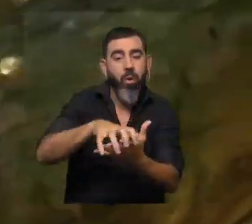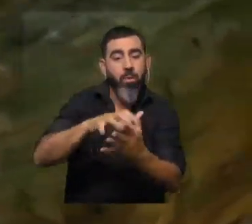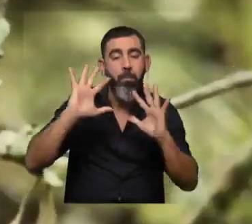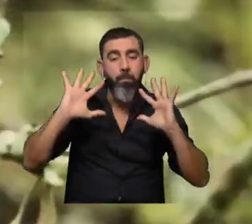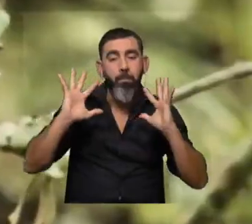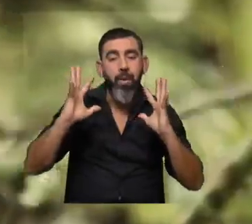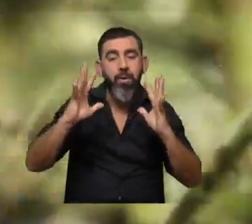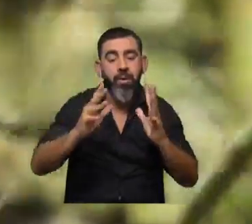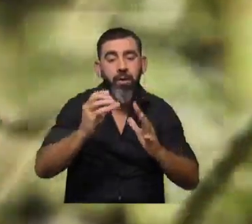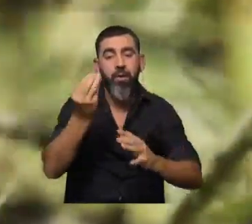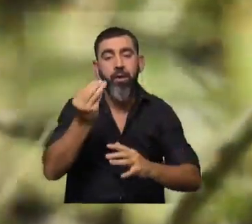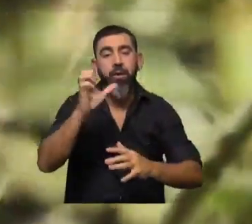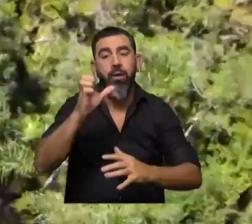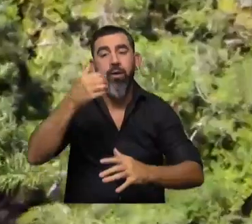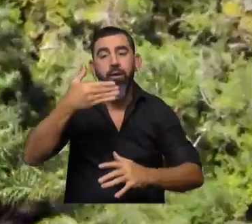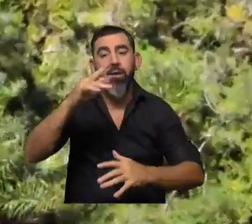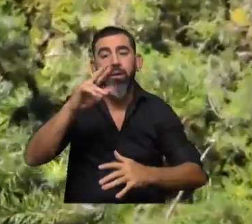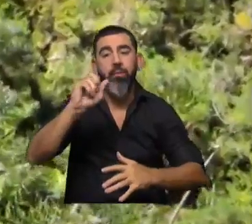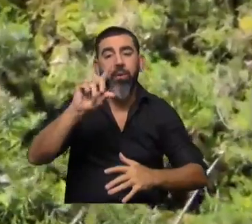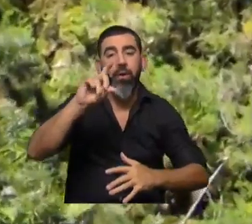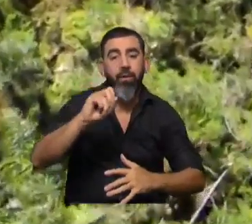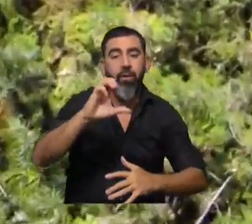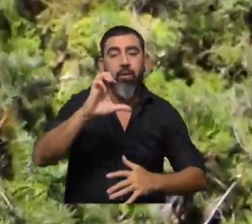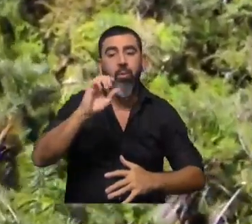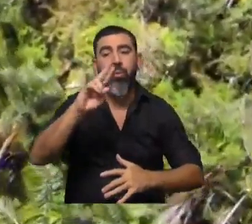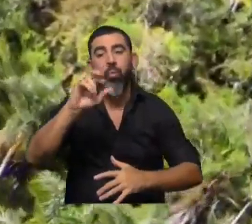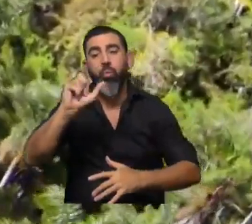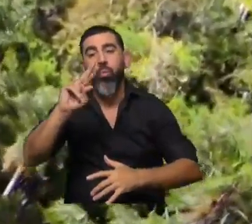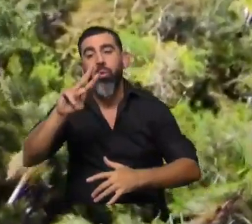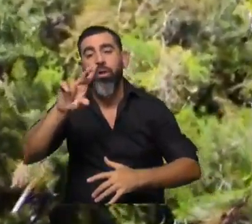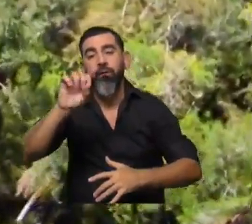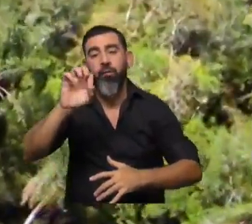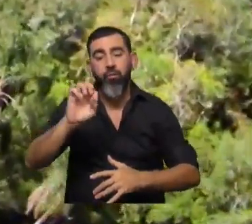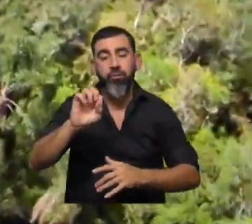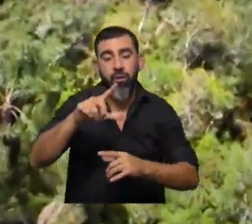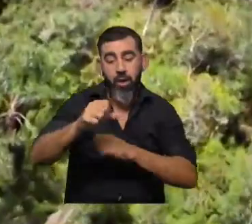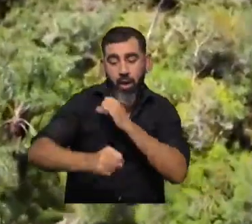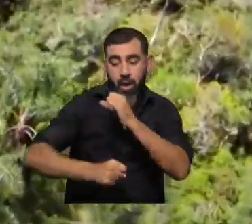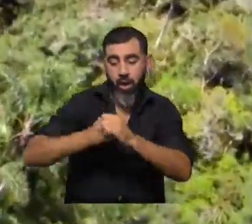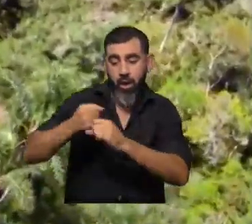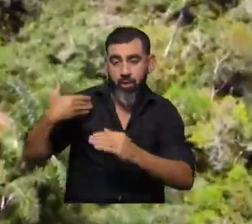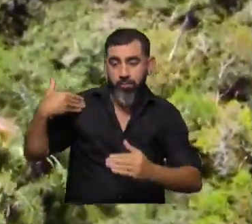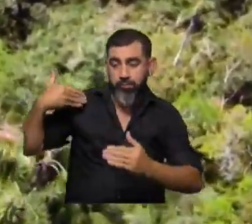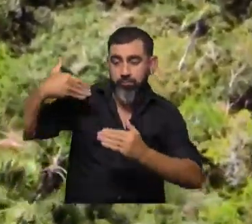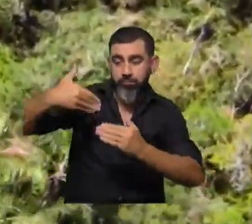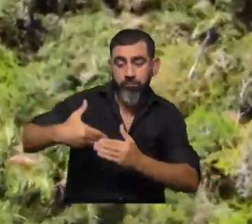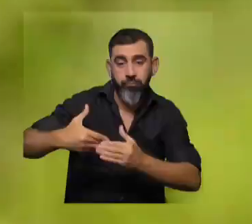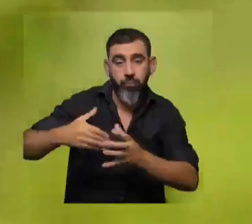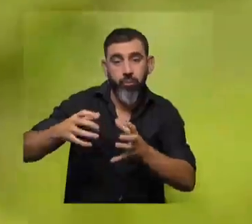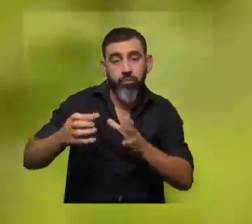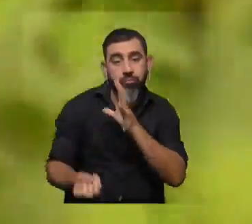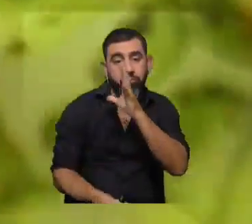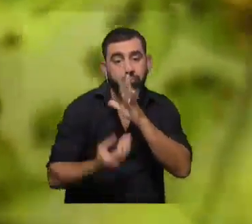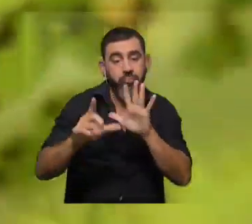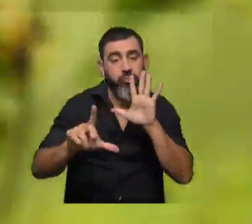Protegido Quebrada de los Cuervos. A lo largo de estos años, el SNAP, que fue creado por ley en el año